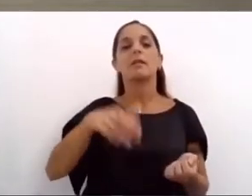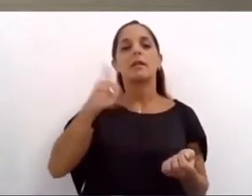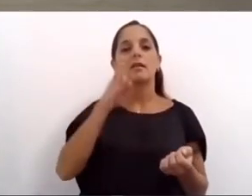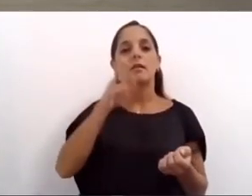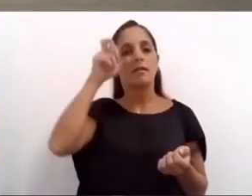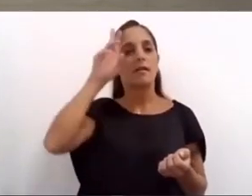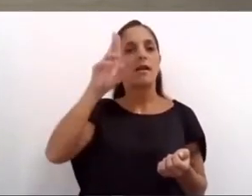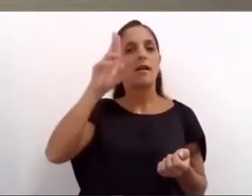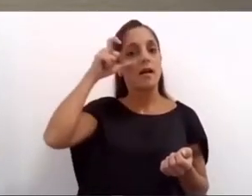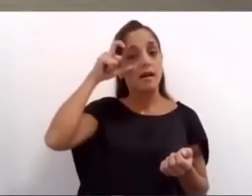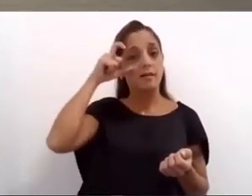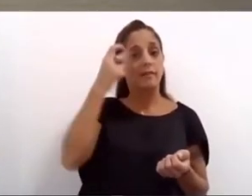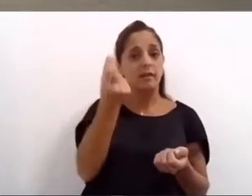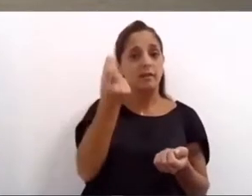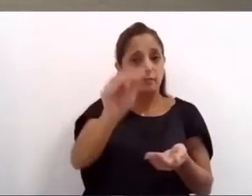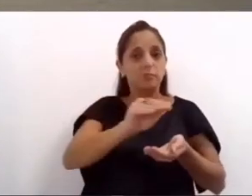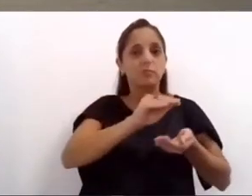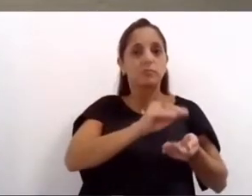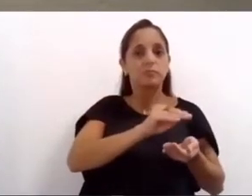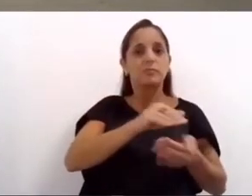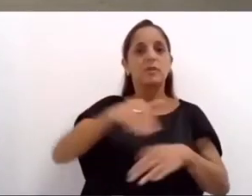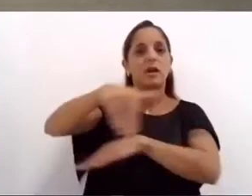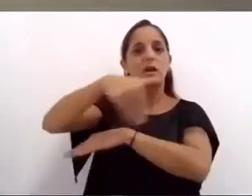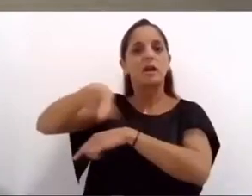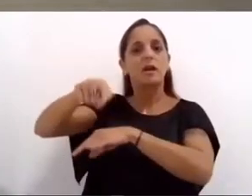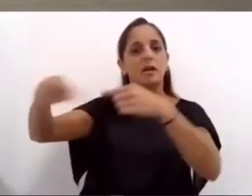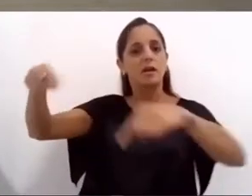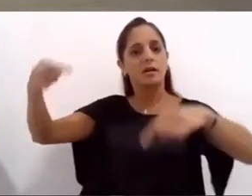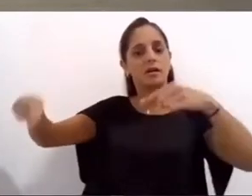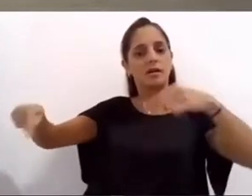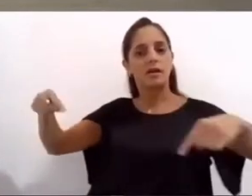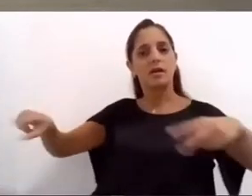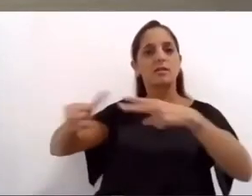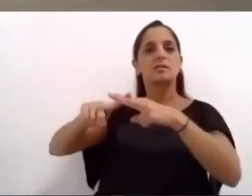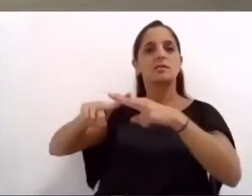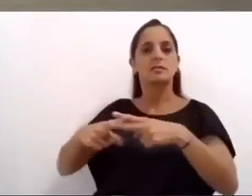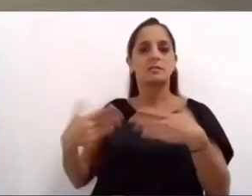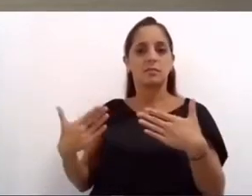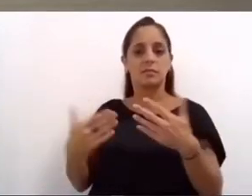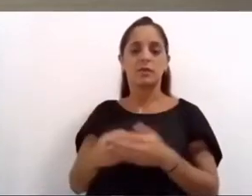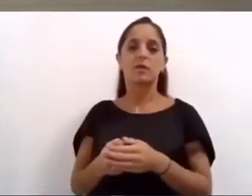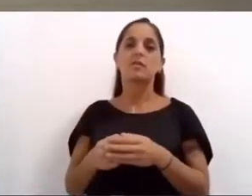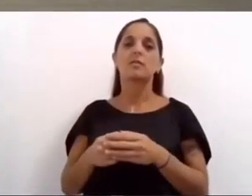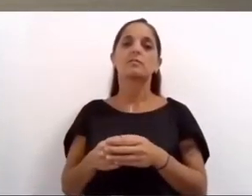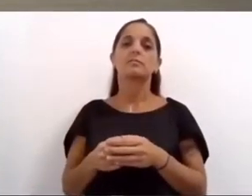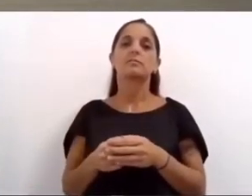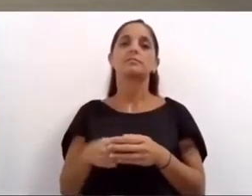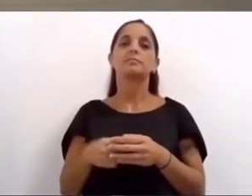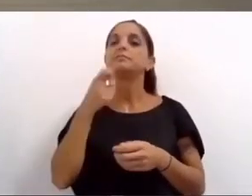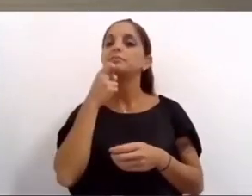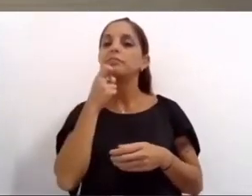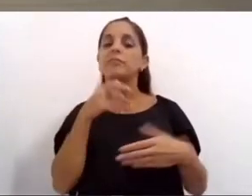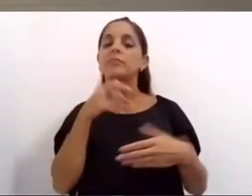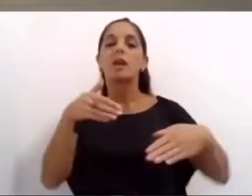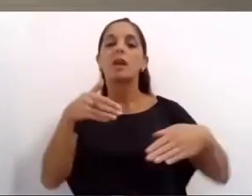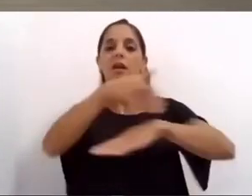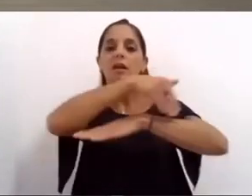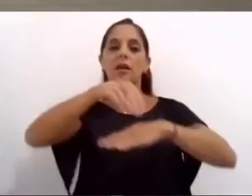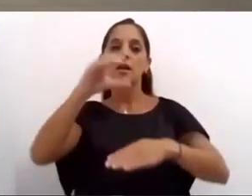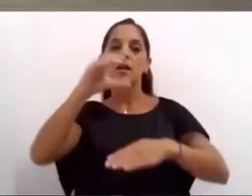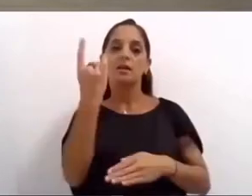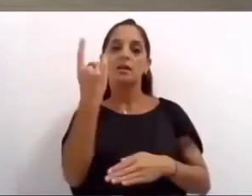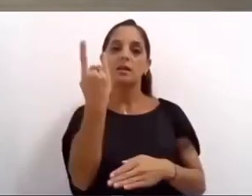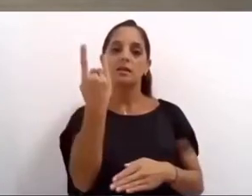en cordón ayacucho república de la sexta cuyer y sorrento y villa banana en cuyer y sorrento y en el cordón